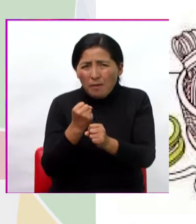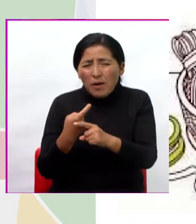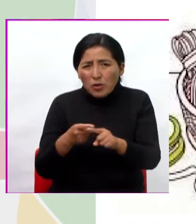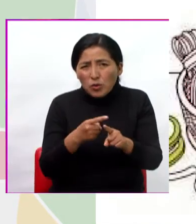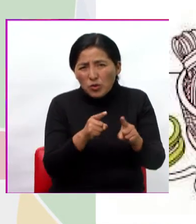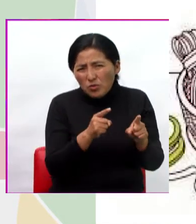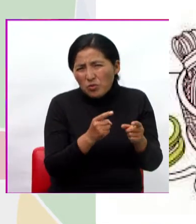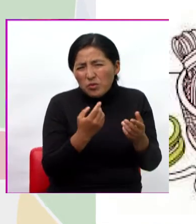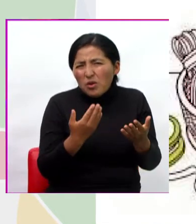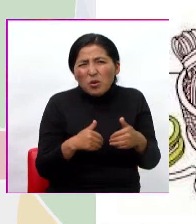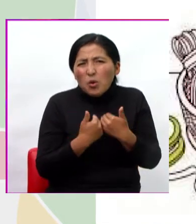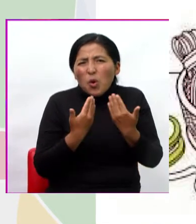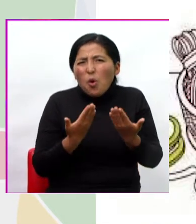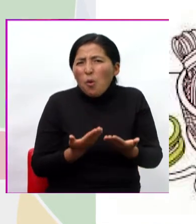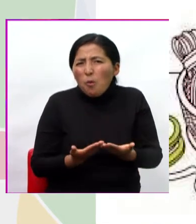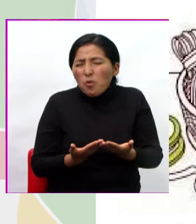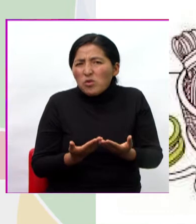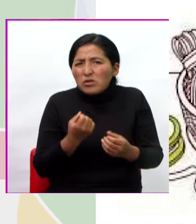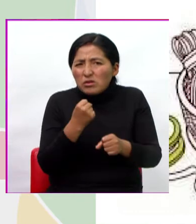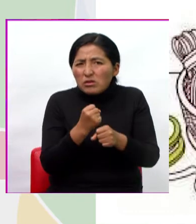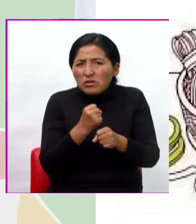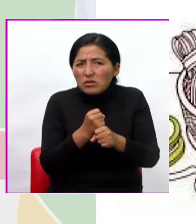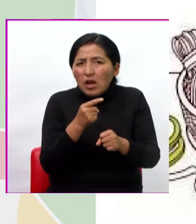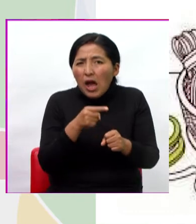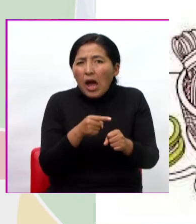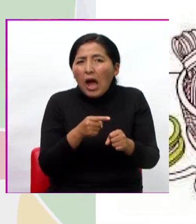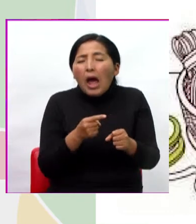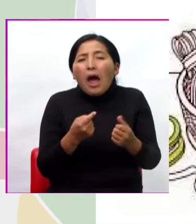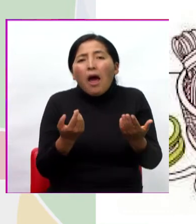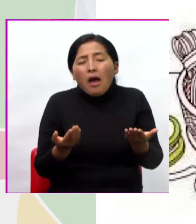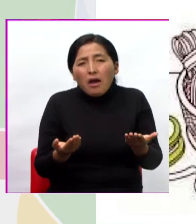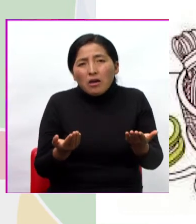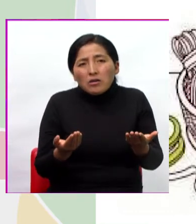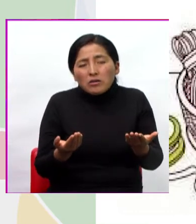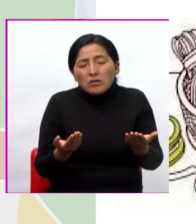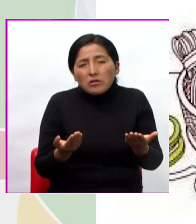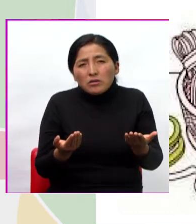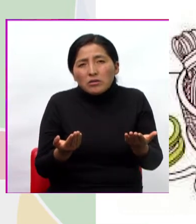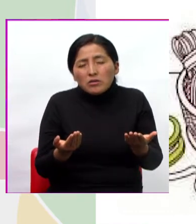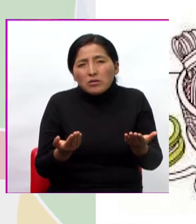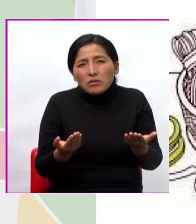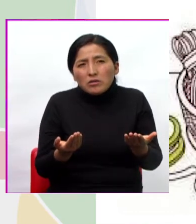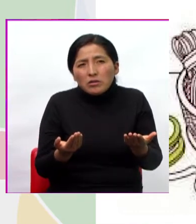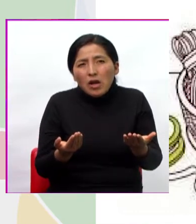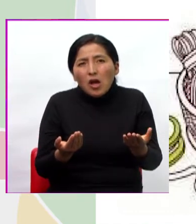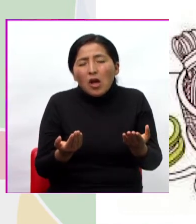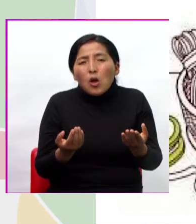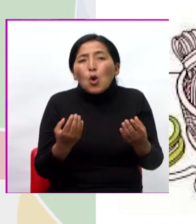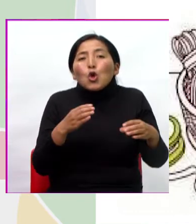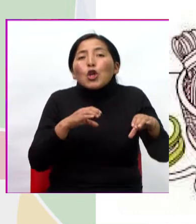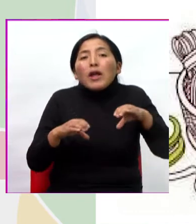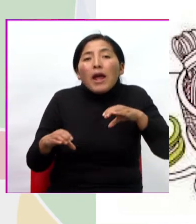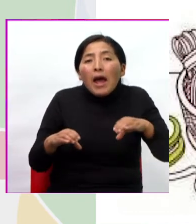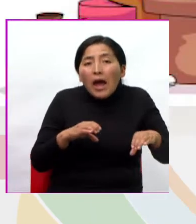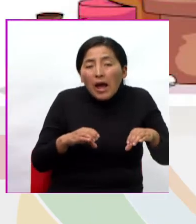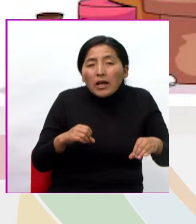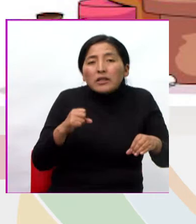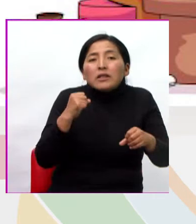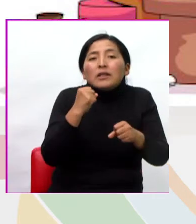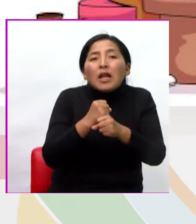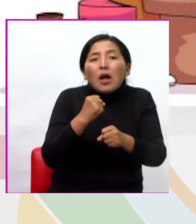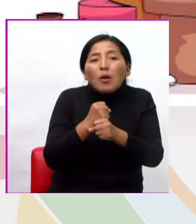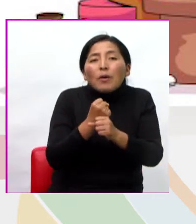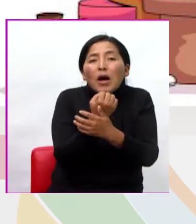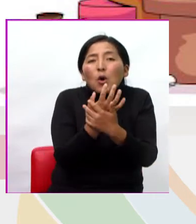oficio Los oficios son realizados generalmente de manera manual Estos pueden ser